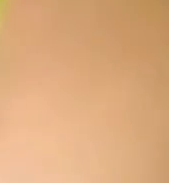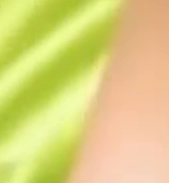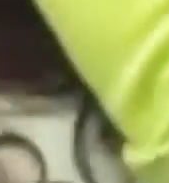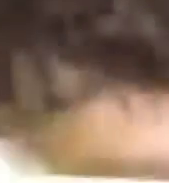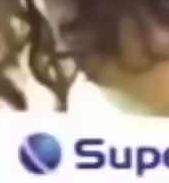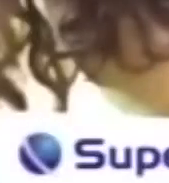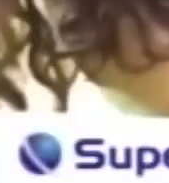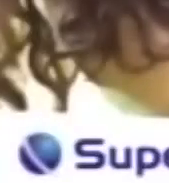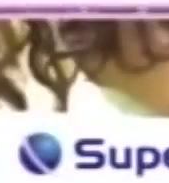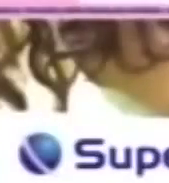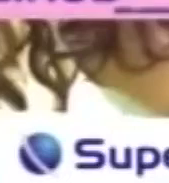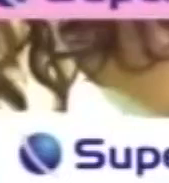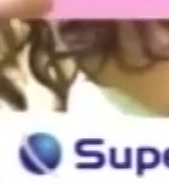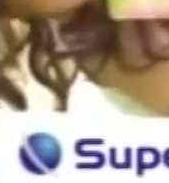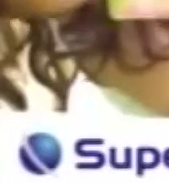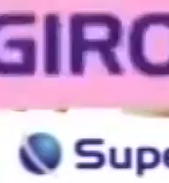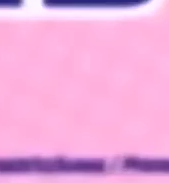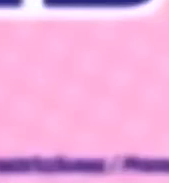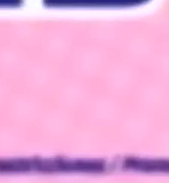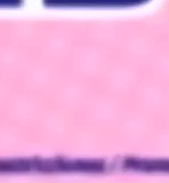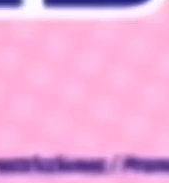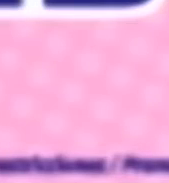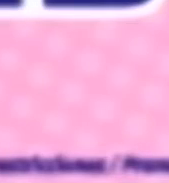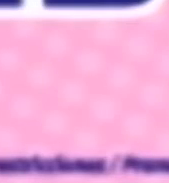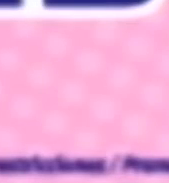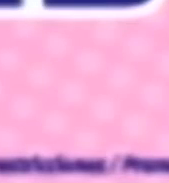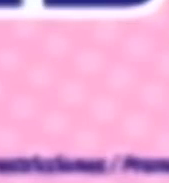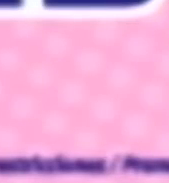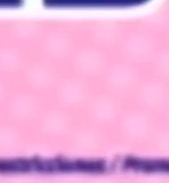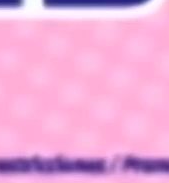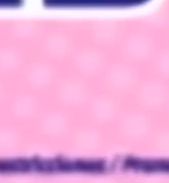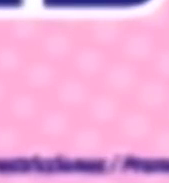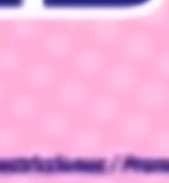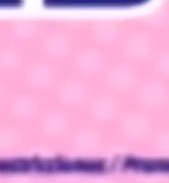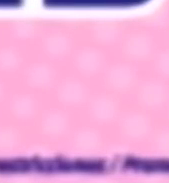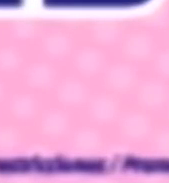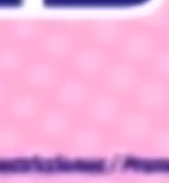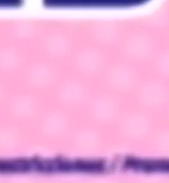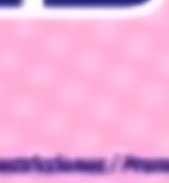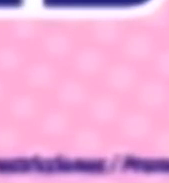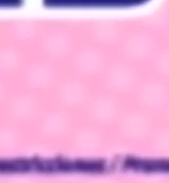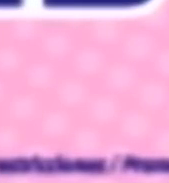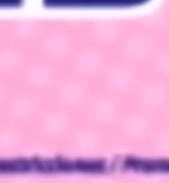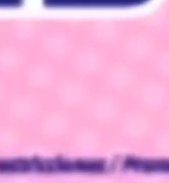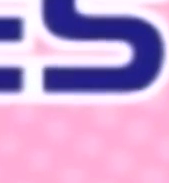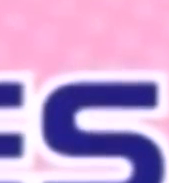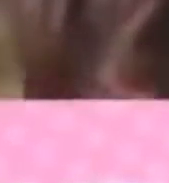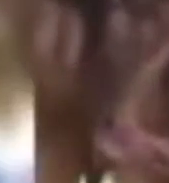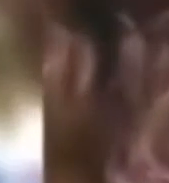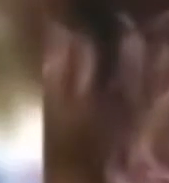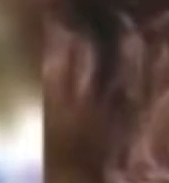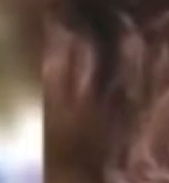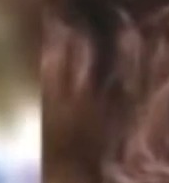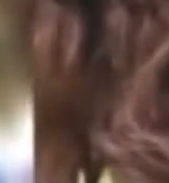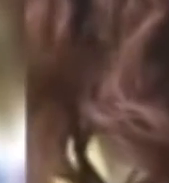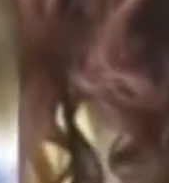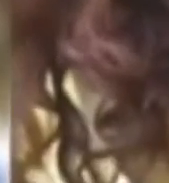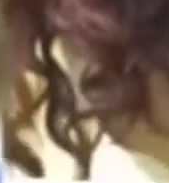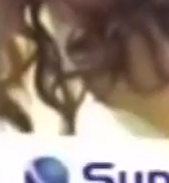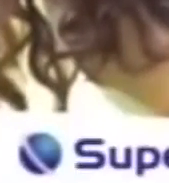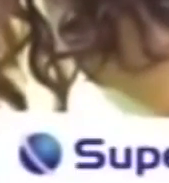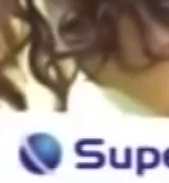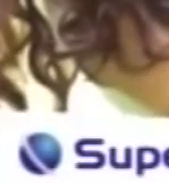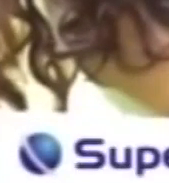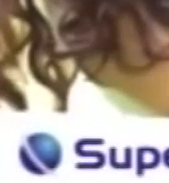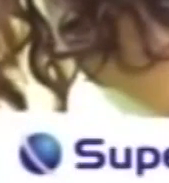pesos Revisa tu formulario Y si dice Ganaste Reclama Bonos de spa Y peluquería En el mix de mayo Consciente a mamá Con